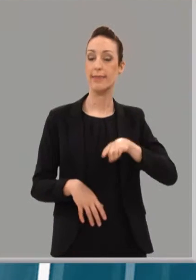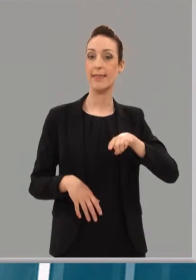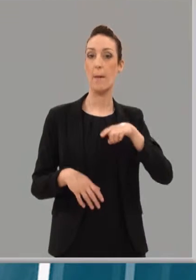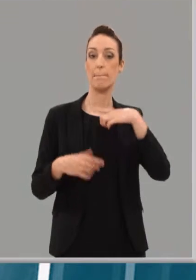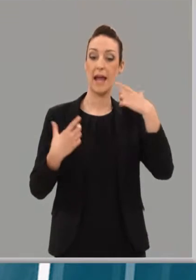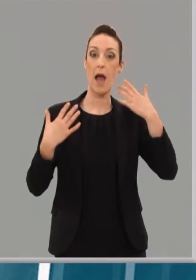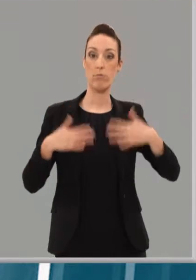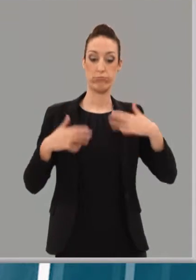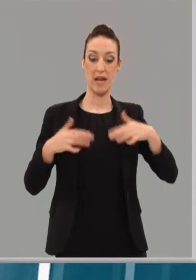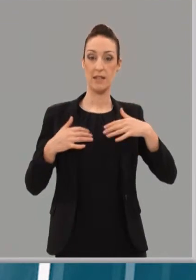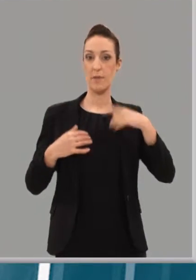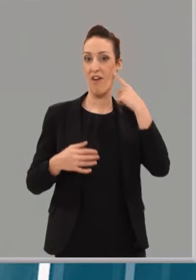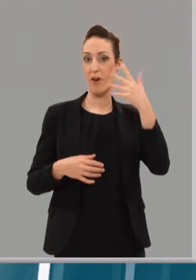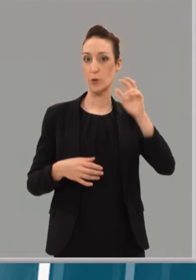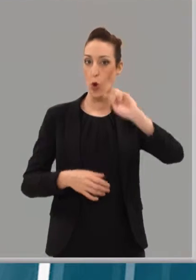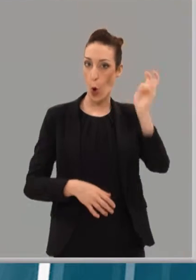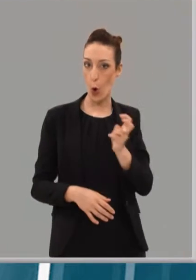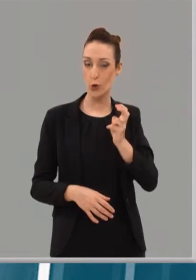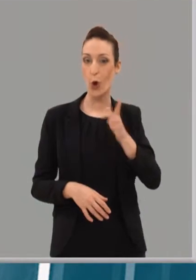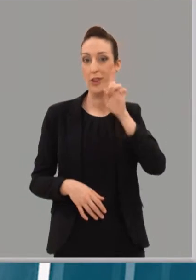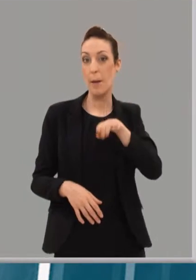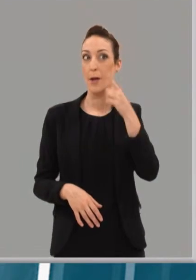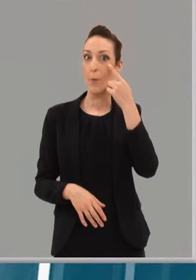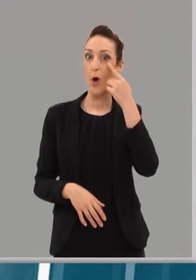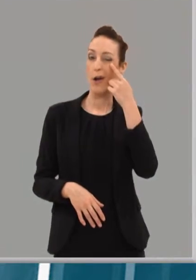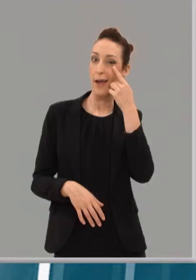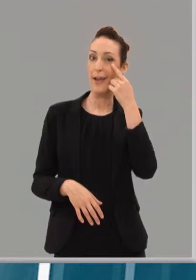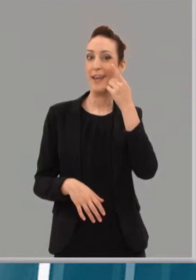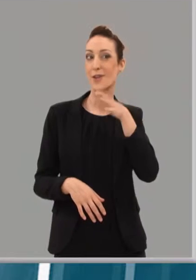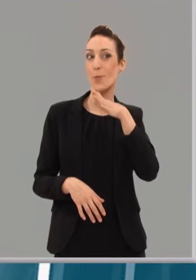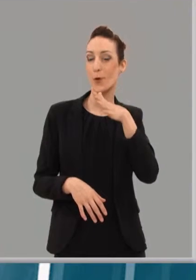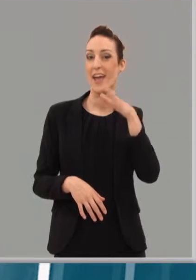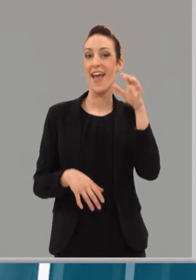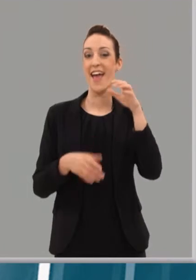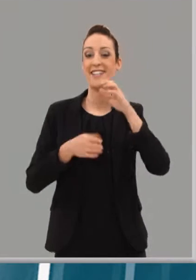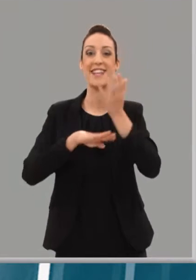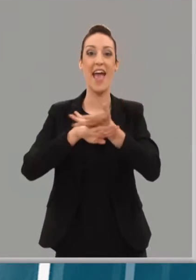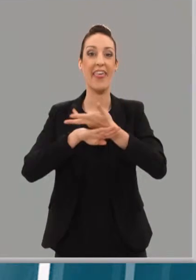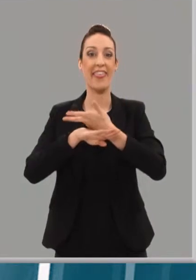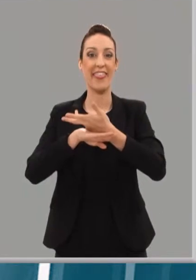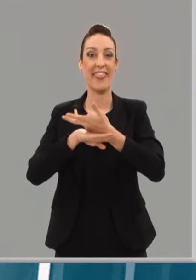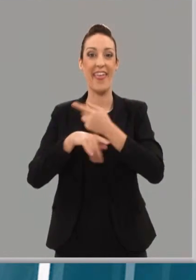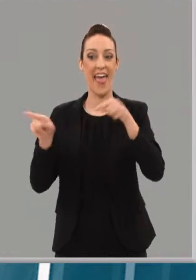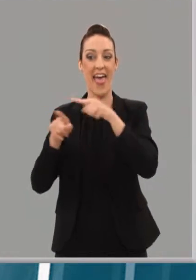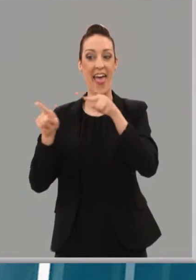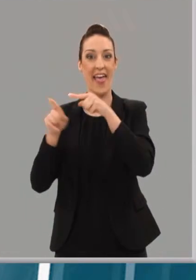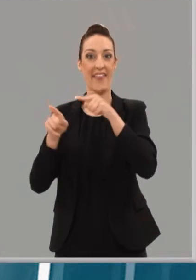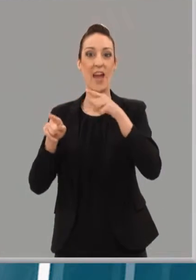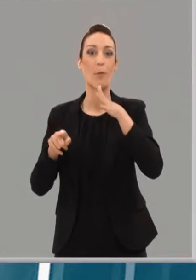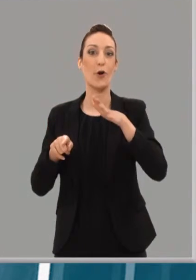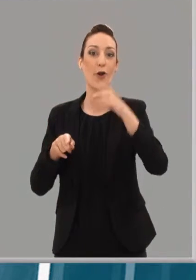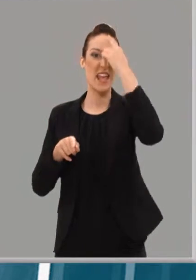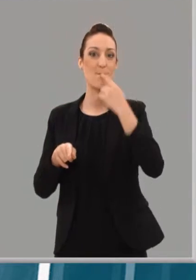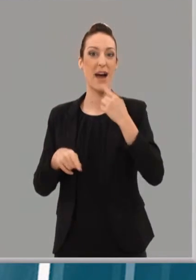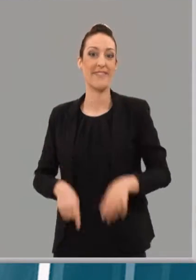álbum de Miracle. También se hace un pequeño guiño que se hacía en ese álbum con la imagen de Marilyn Monroe. Es la